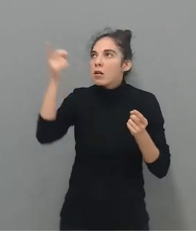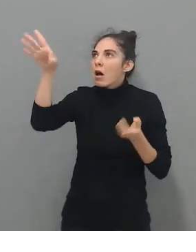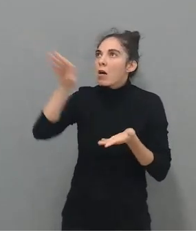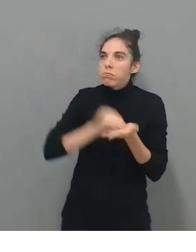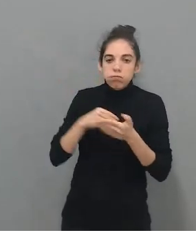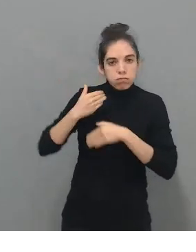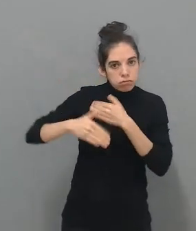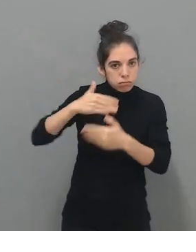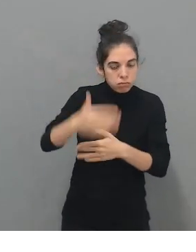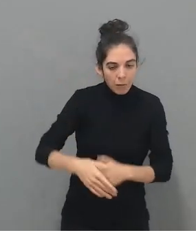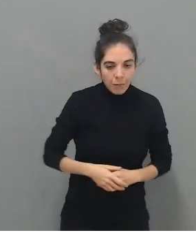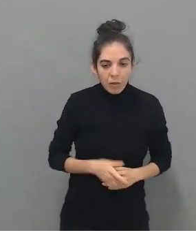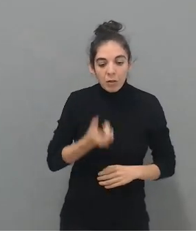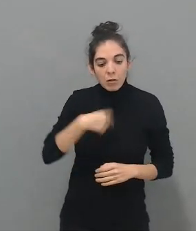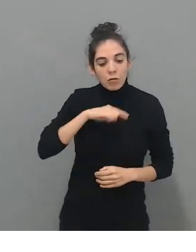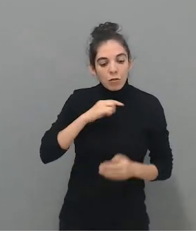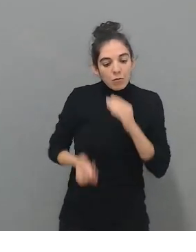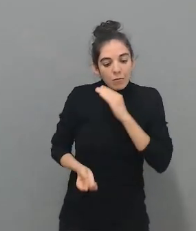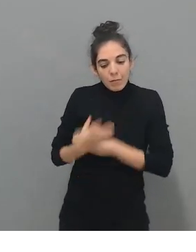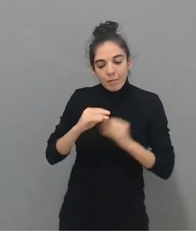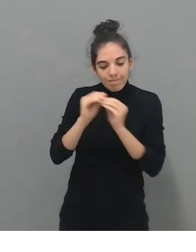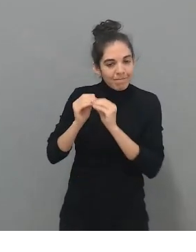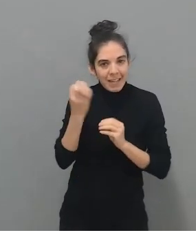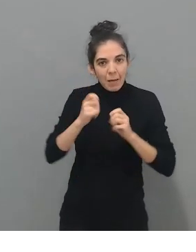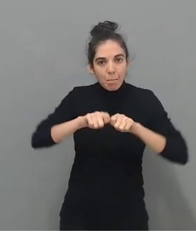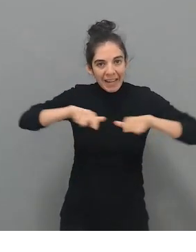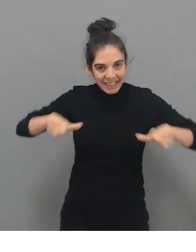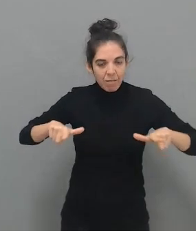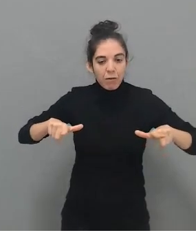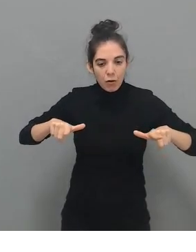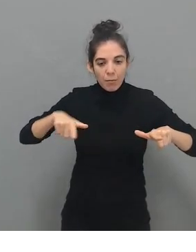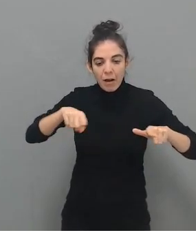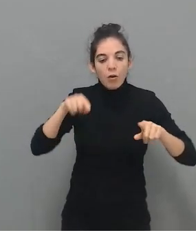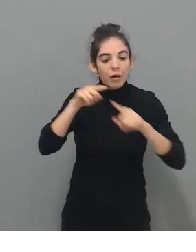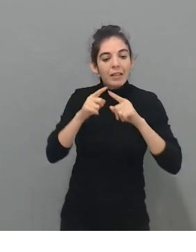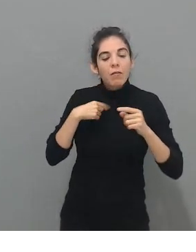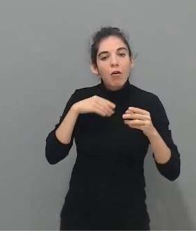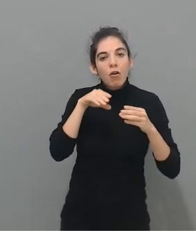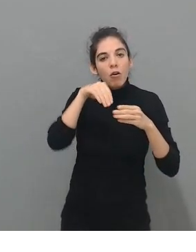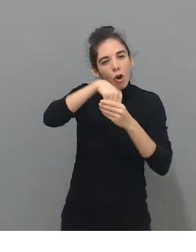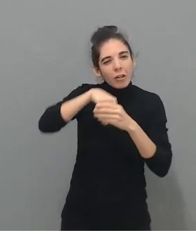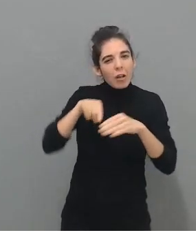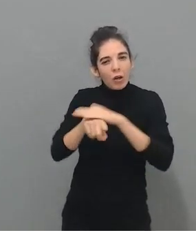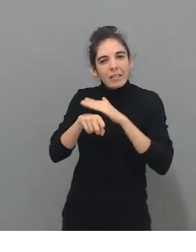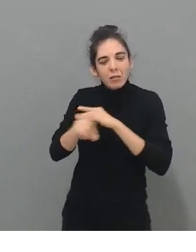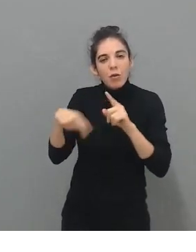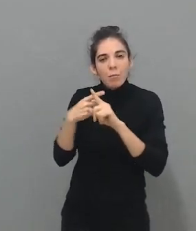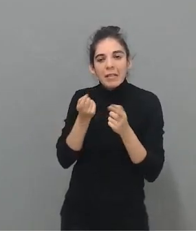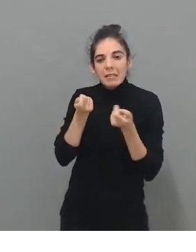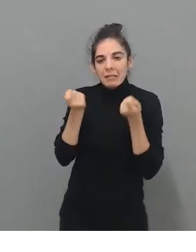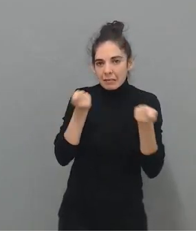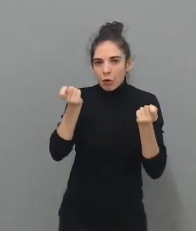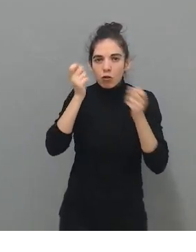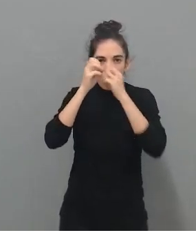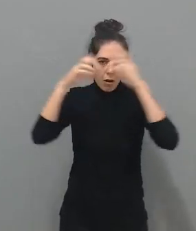desarrollado una plataforma, por una parte es gestión de contenido y control del visor de realidad virtual. Imaginaros que estáis